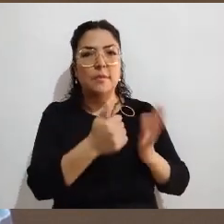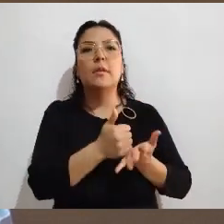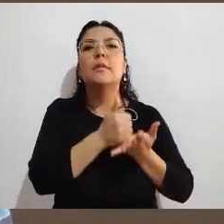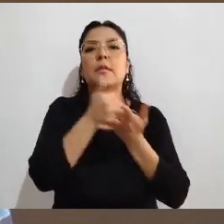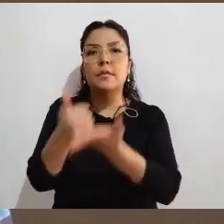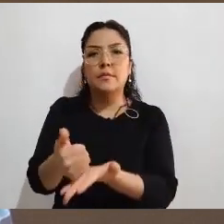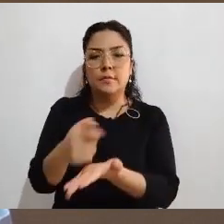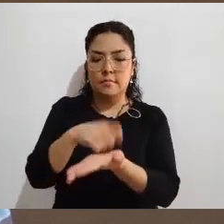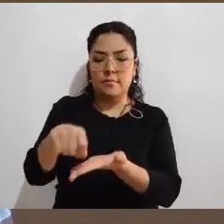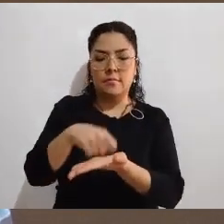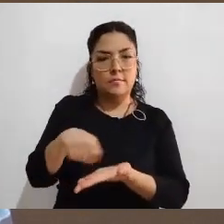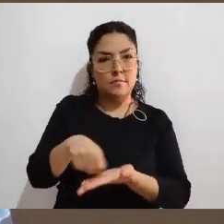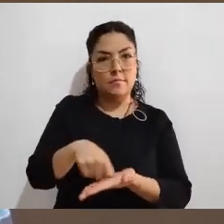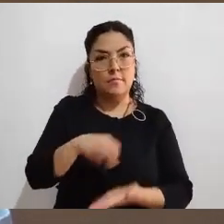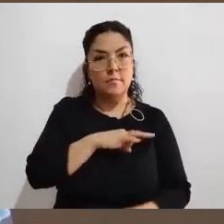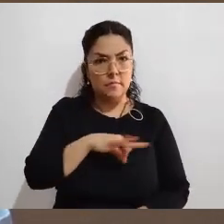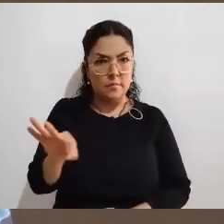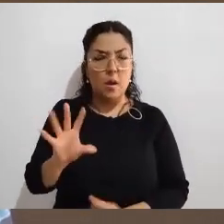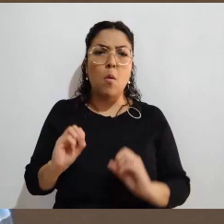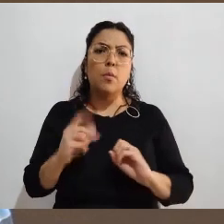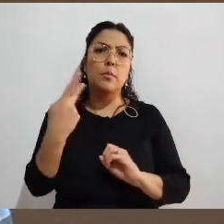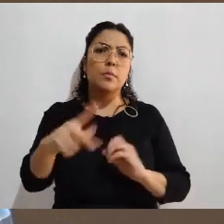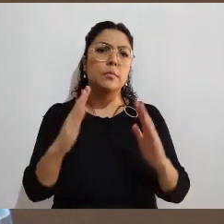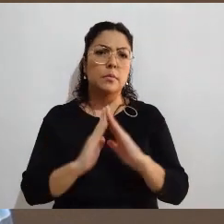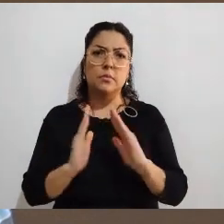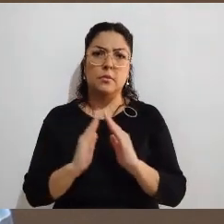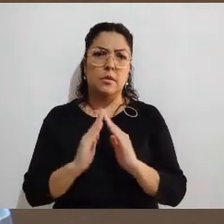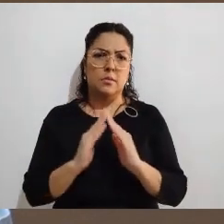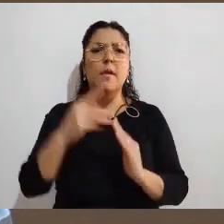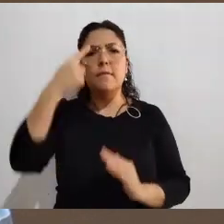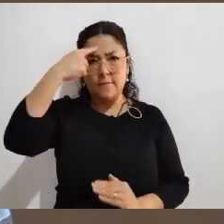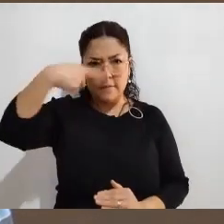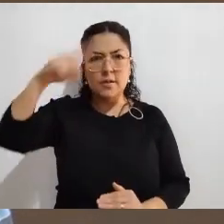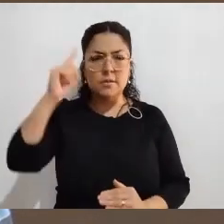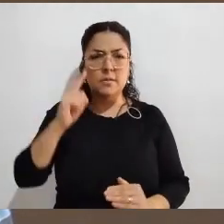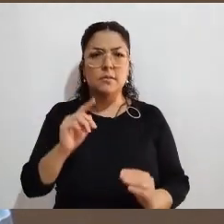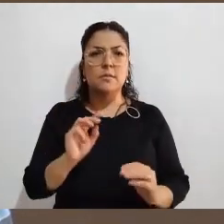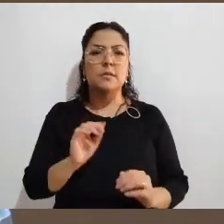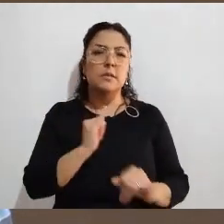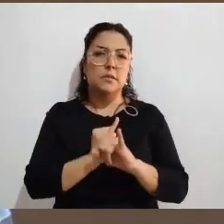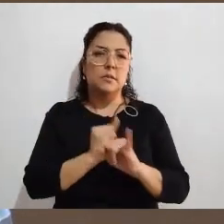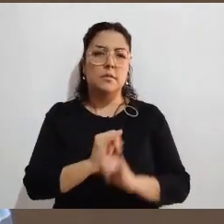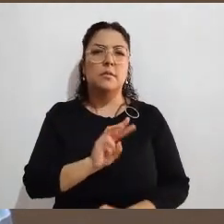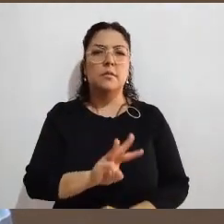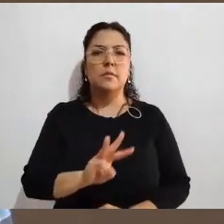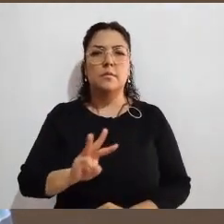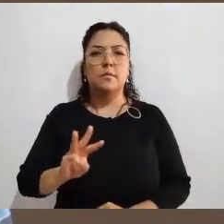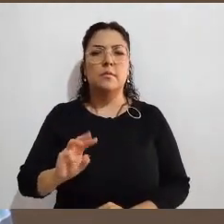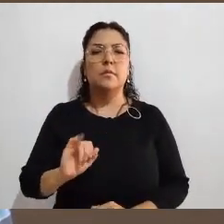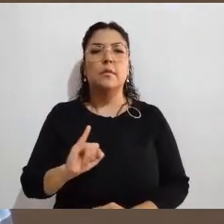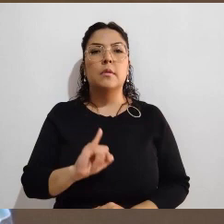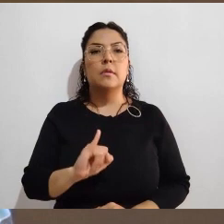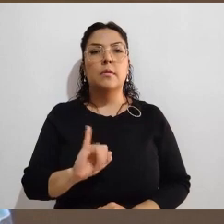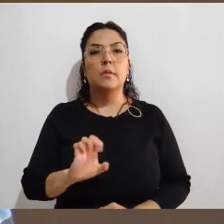si usted está en su casa y quiere hacerlo todos de la comodidad de su hogar, también lo puede hacer. En www.is